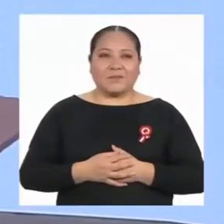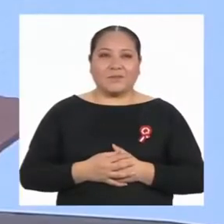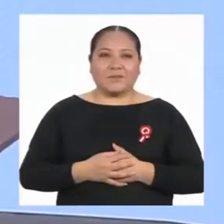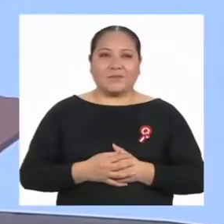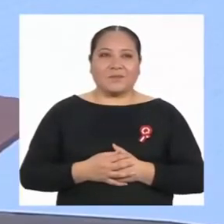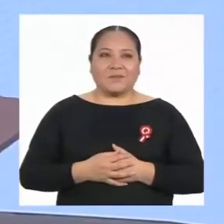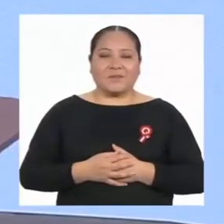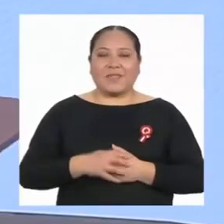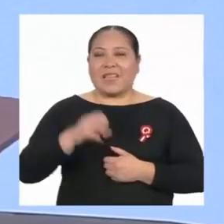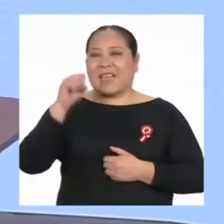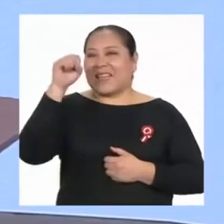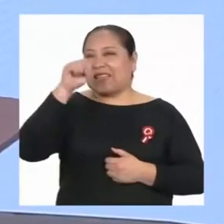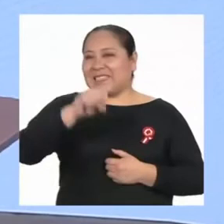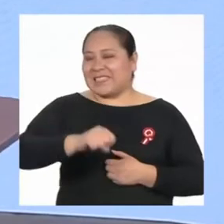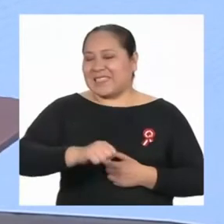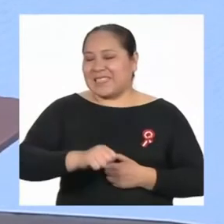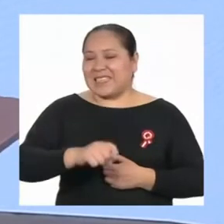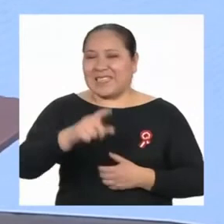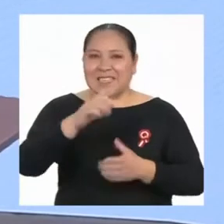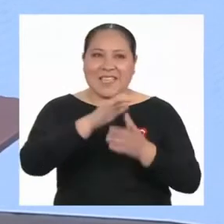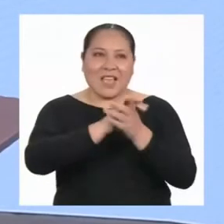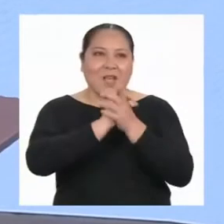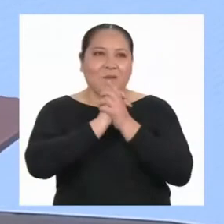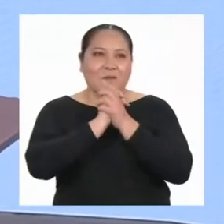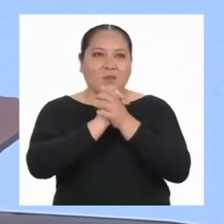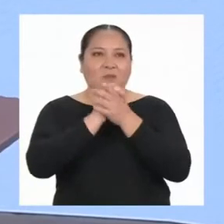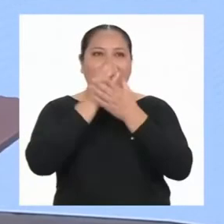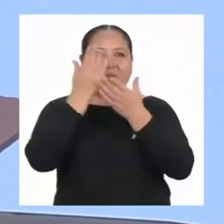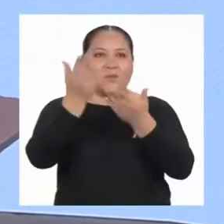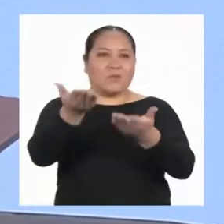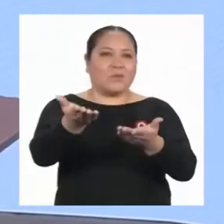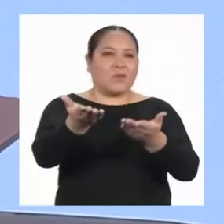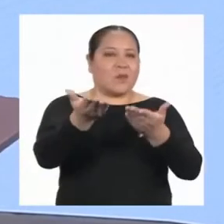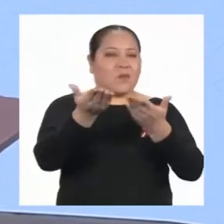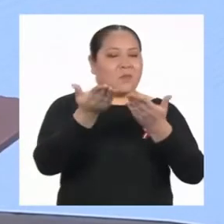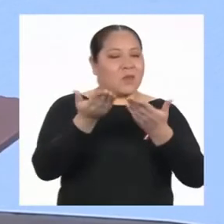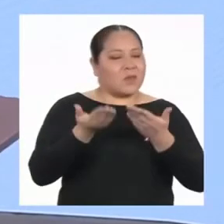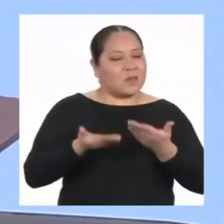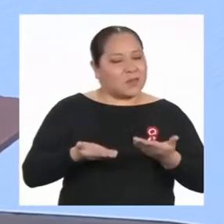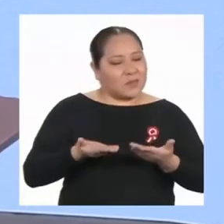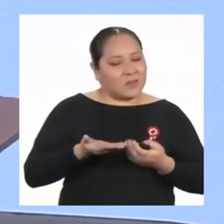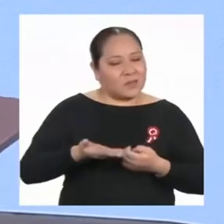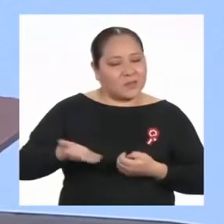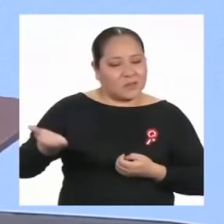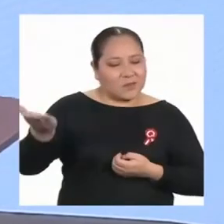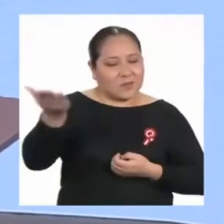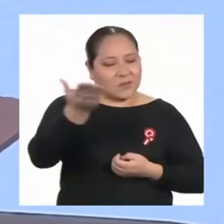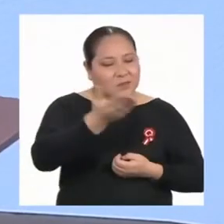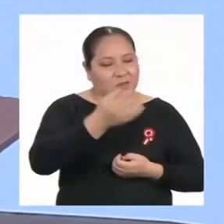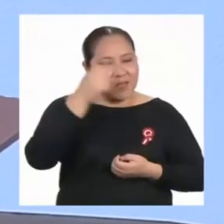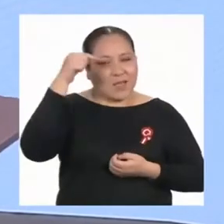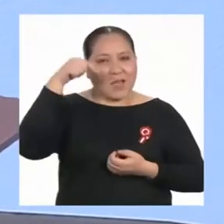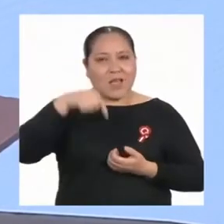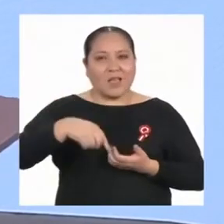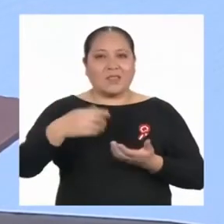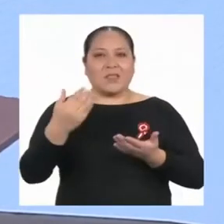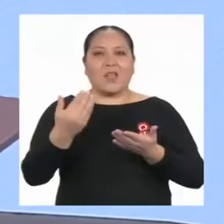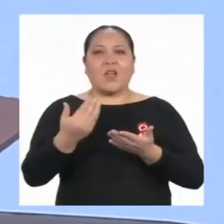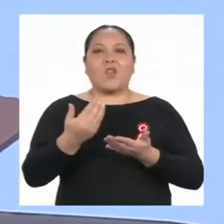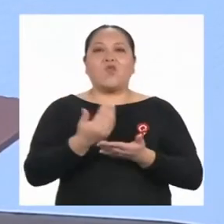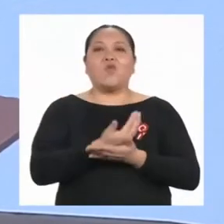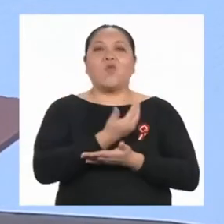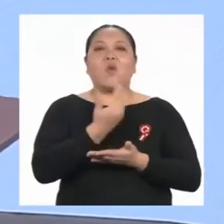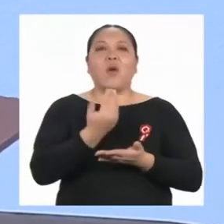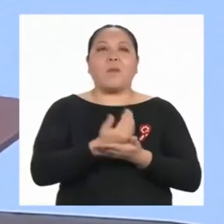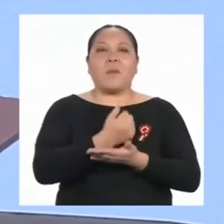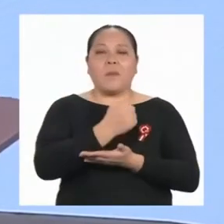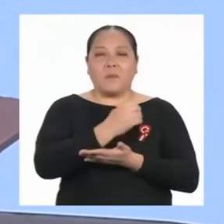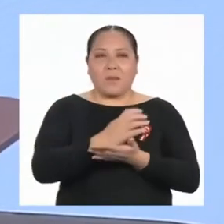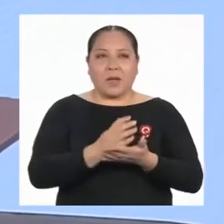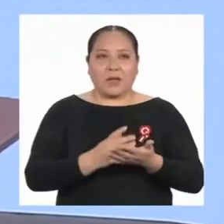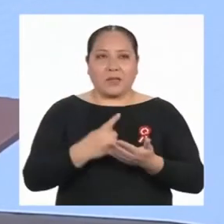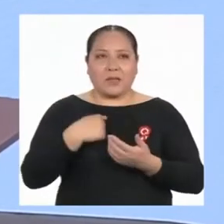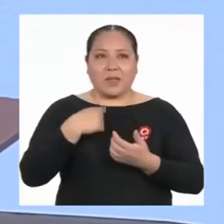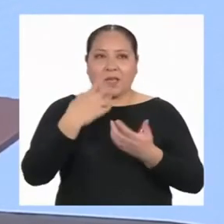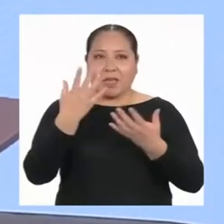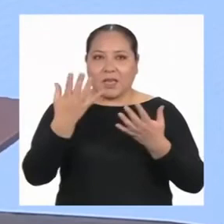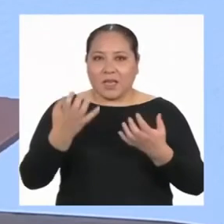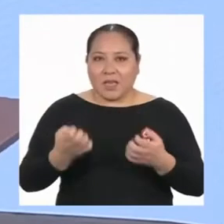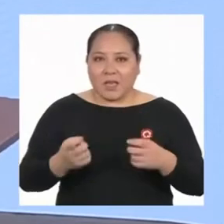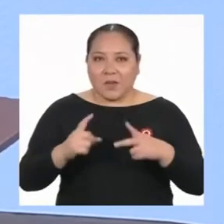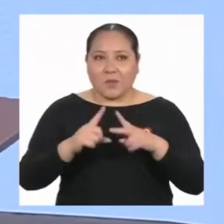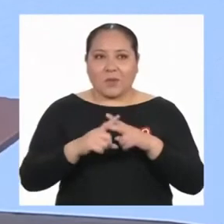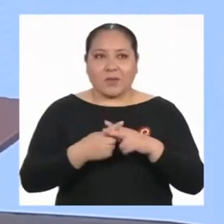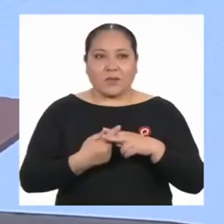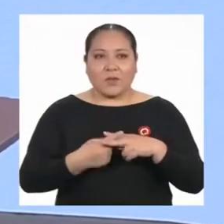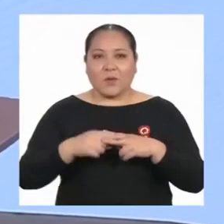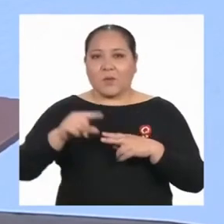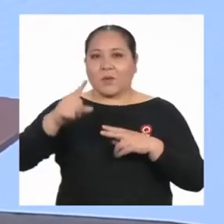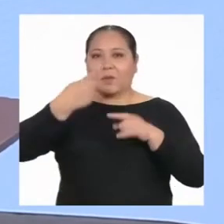Así es, amigas y amigos. Bienvenidas y bienvenidos a este nuevo segmento. Quiero empezar con un